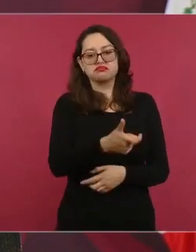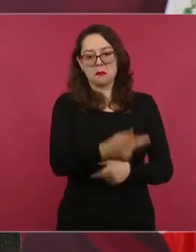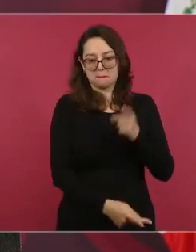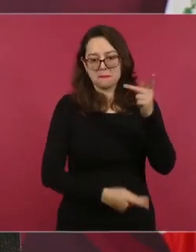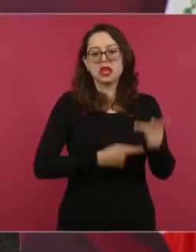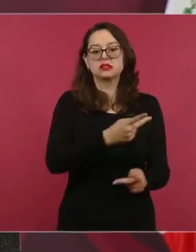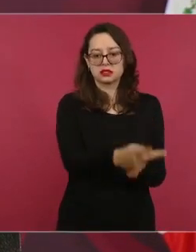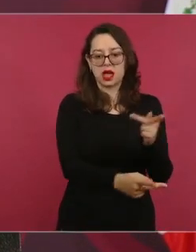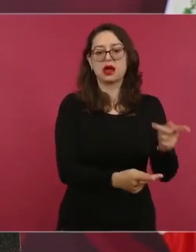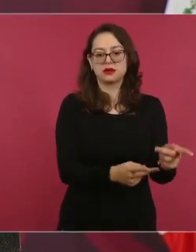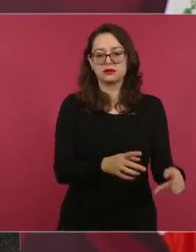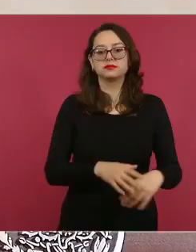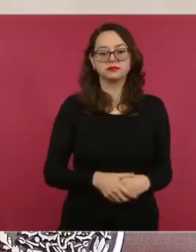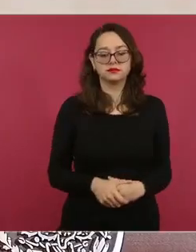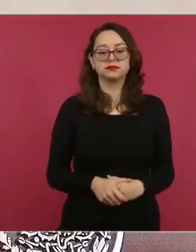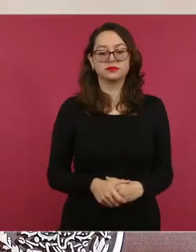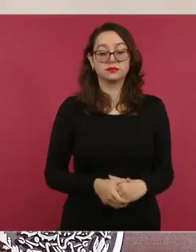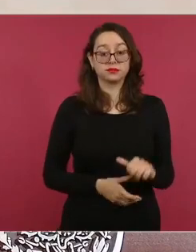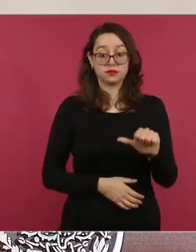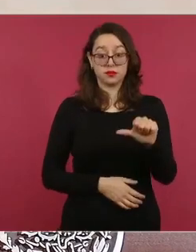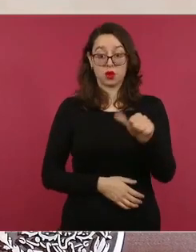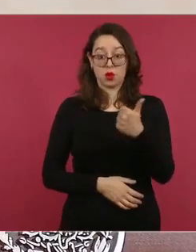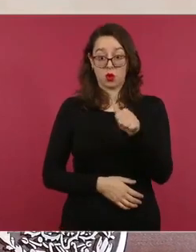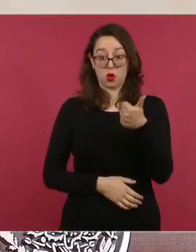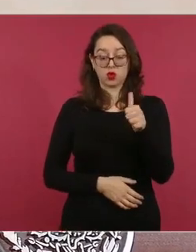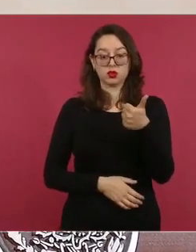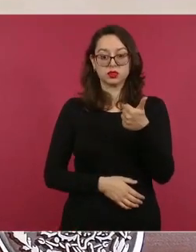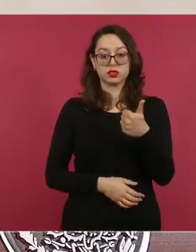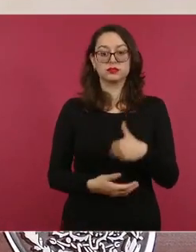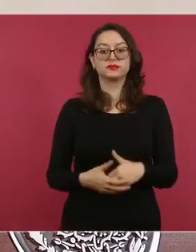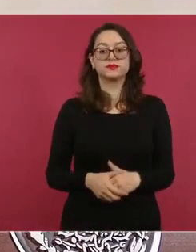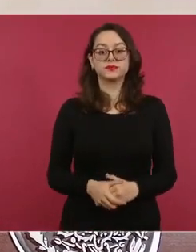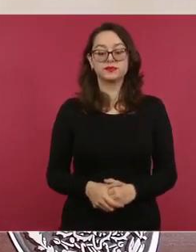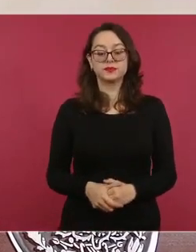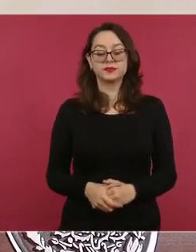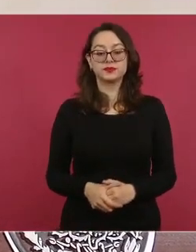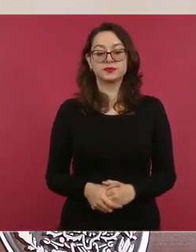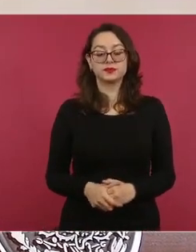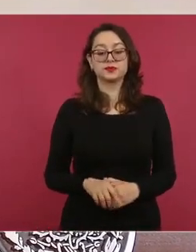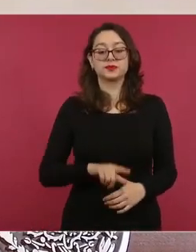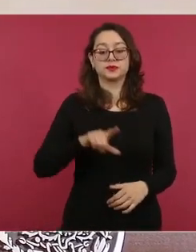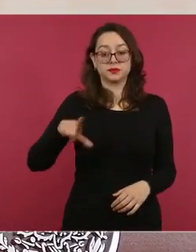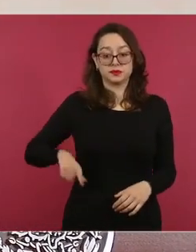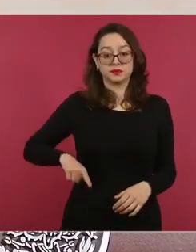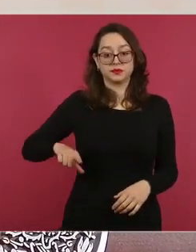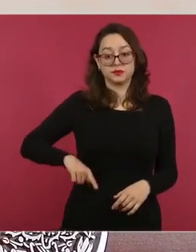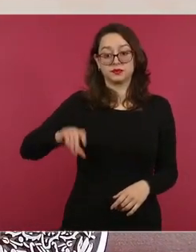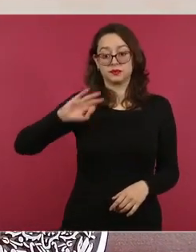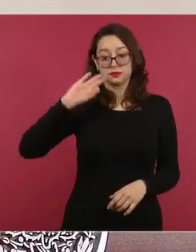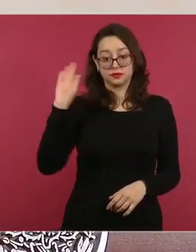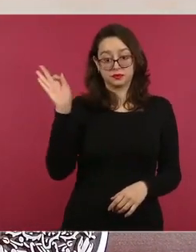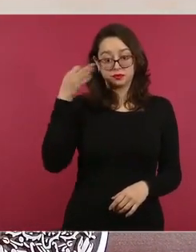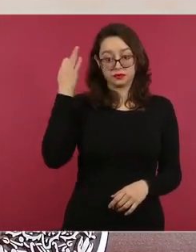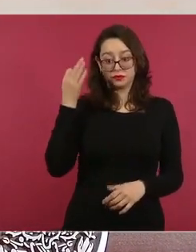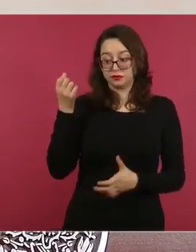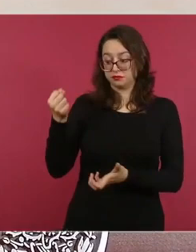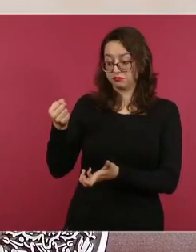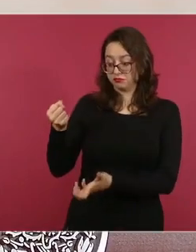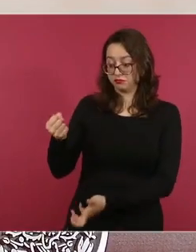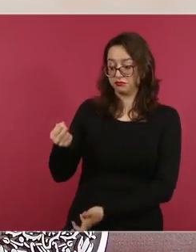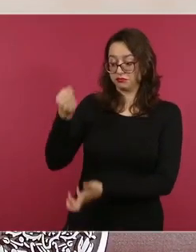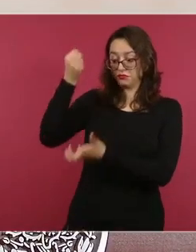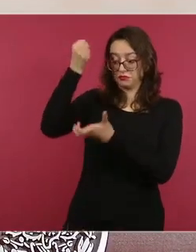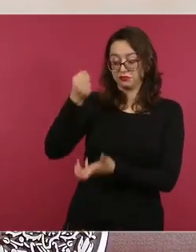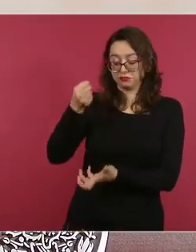nueve, el gobierno federal destinará del presupuesto público